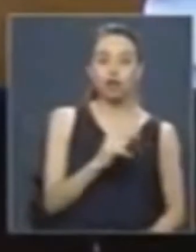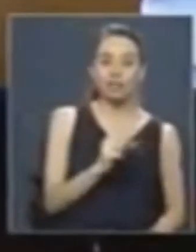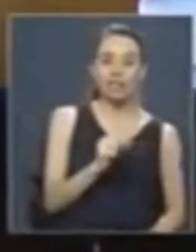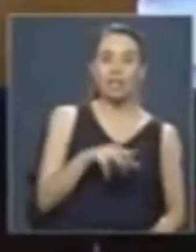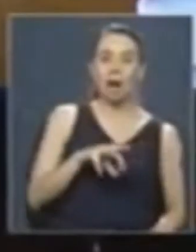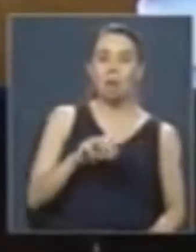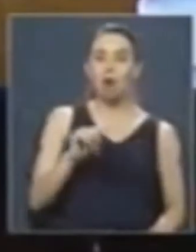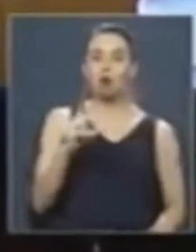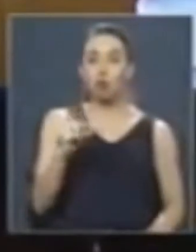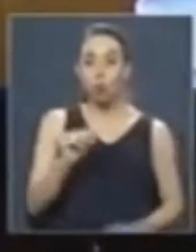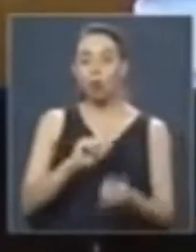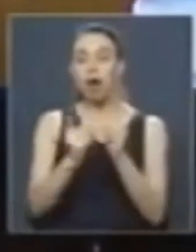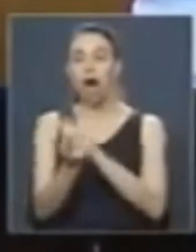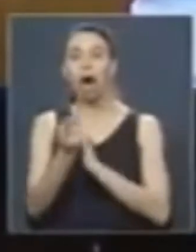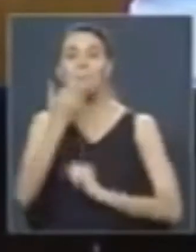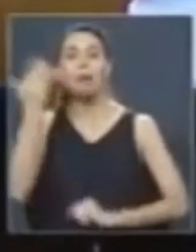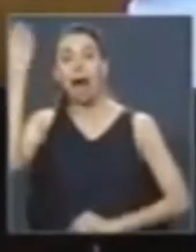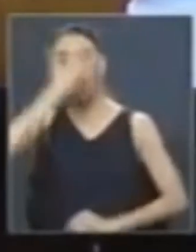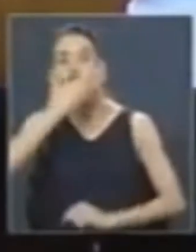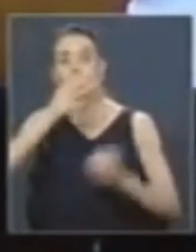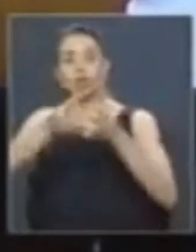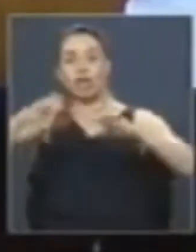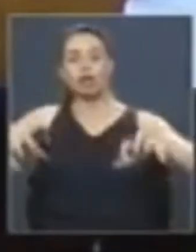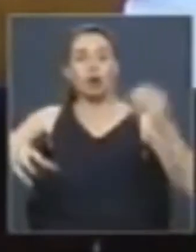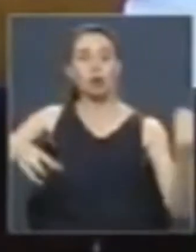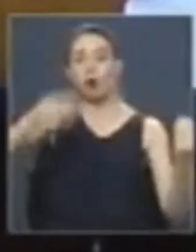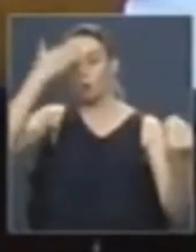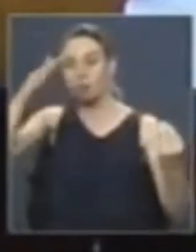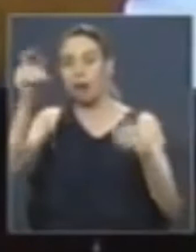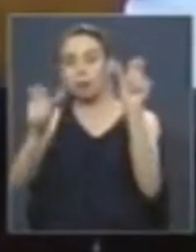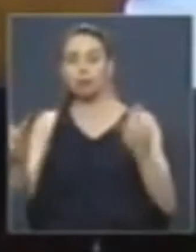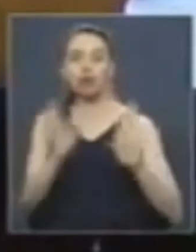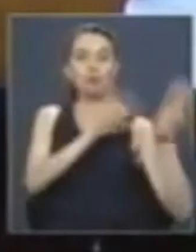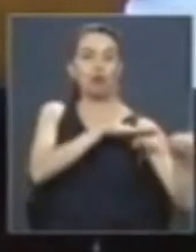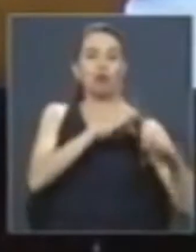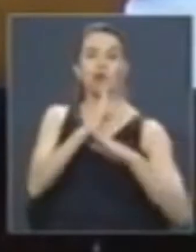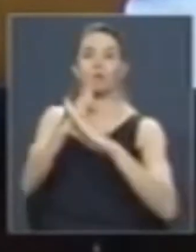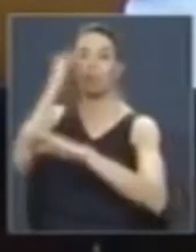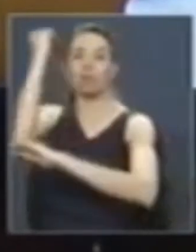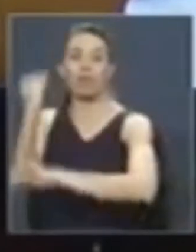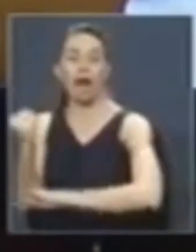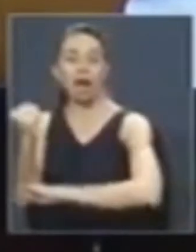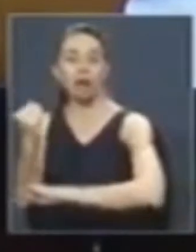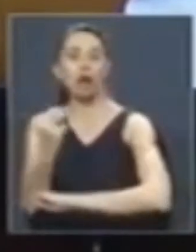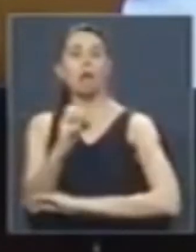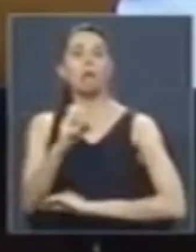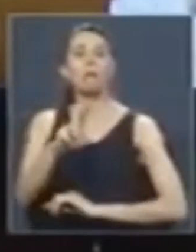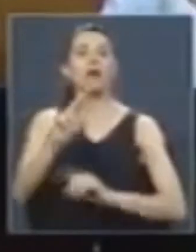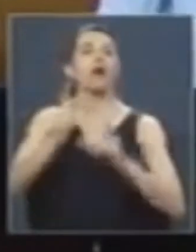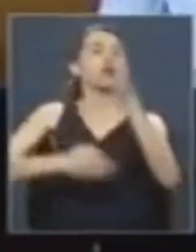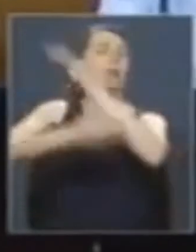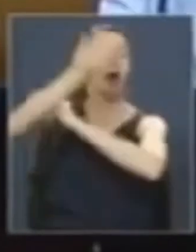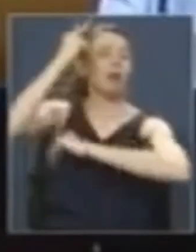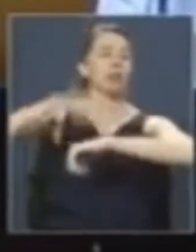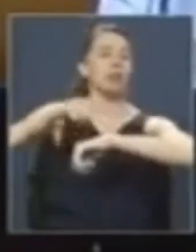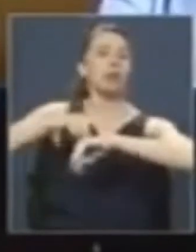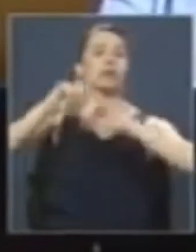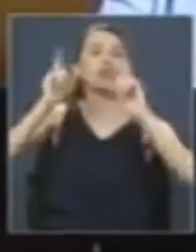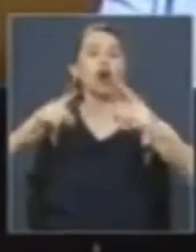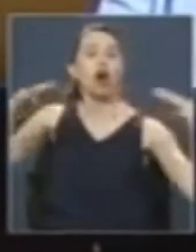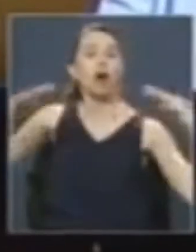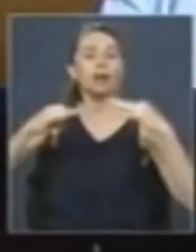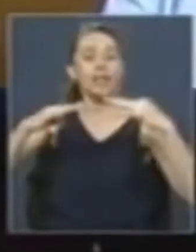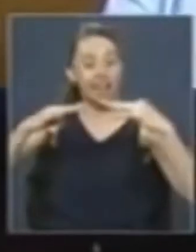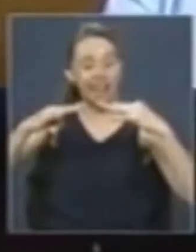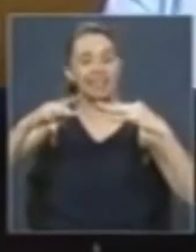en blanco y negro, con buenos y malos, leales y traidores, como en los peores tiempos de la Guerra Fría, como en las dictaduras